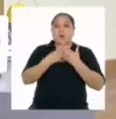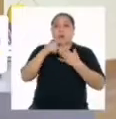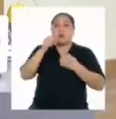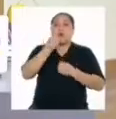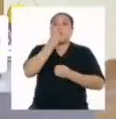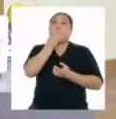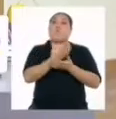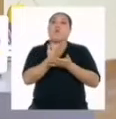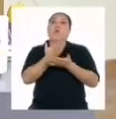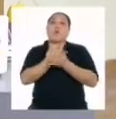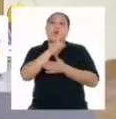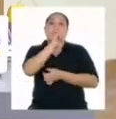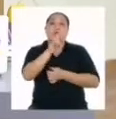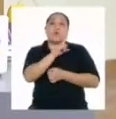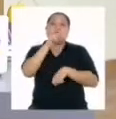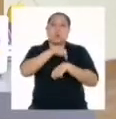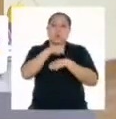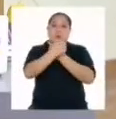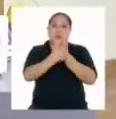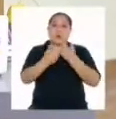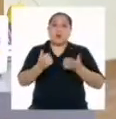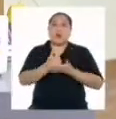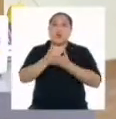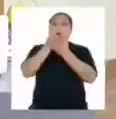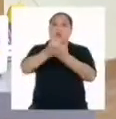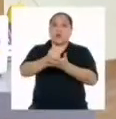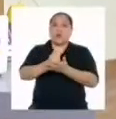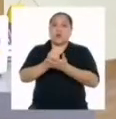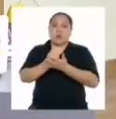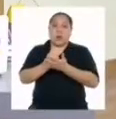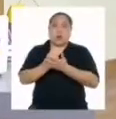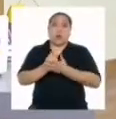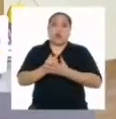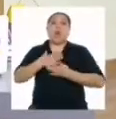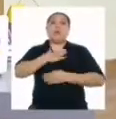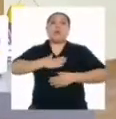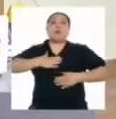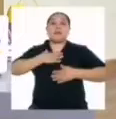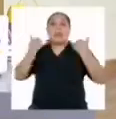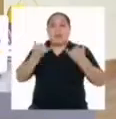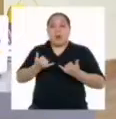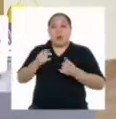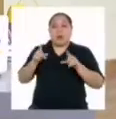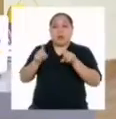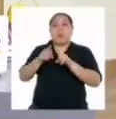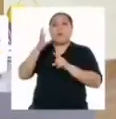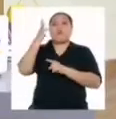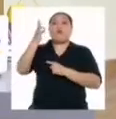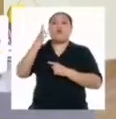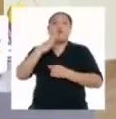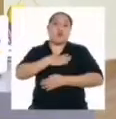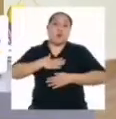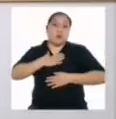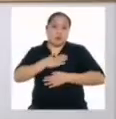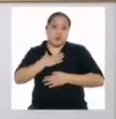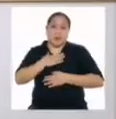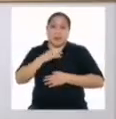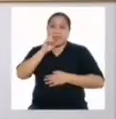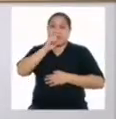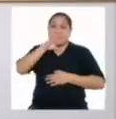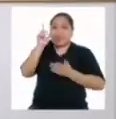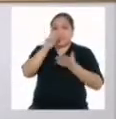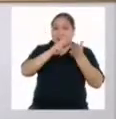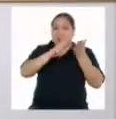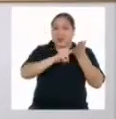con que el buen uso del tiempo libre contribuye al bienestar actual y futuro de las y los adolescentes. ¿Qué es lo que decía la lectura del lunes?